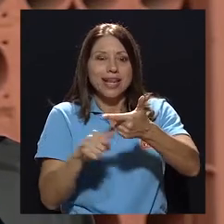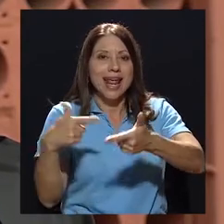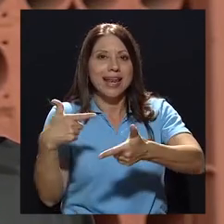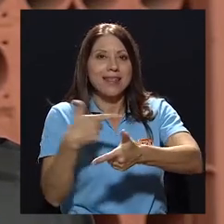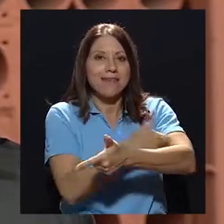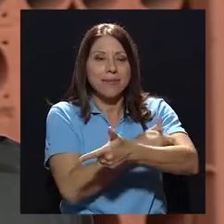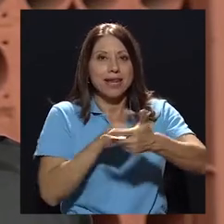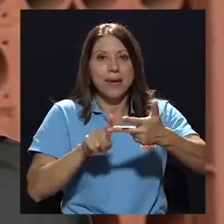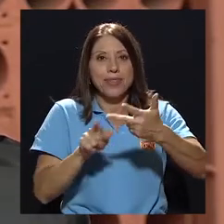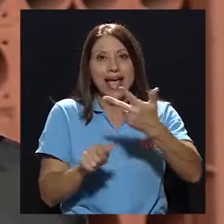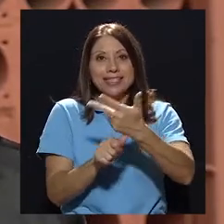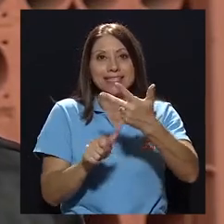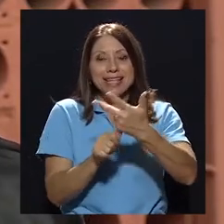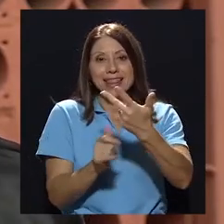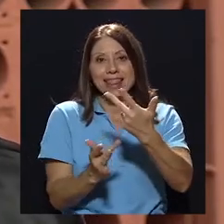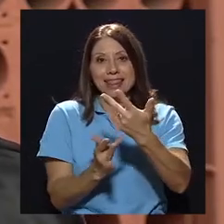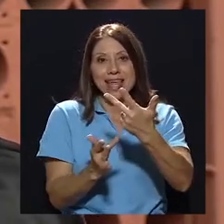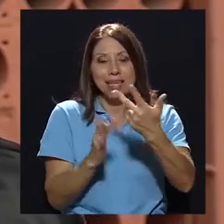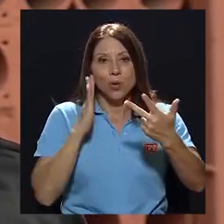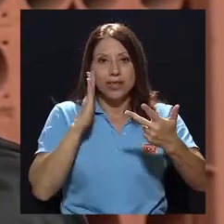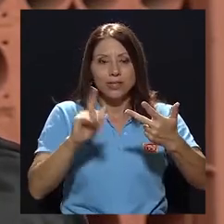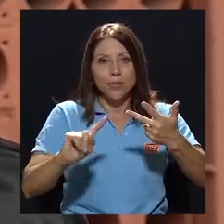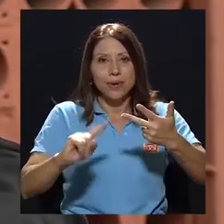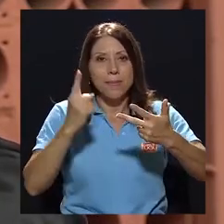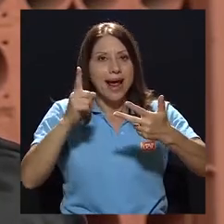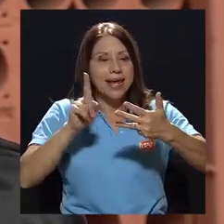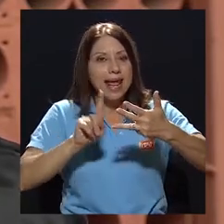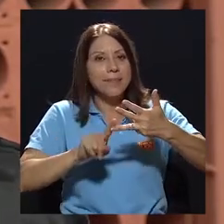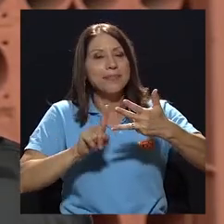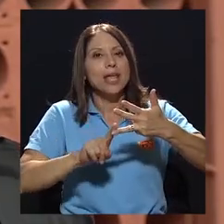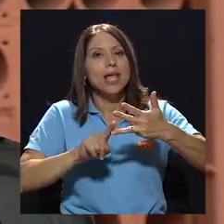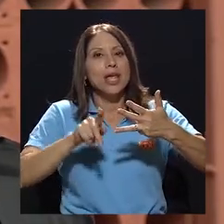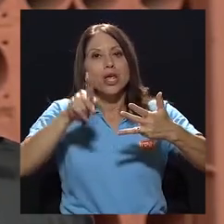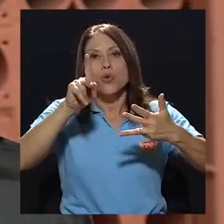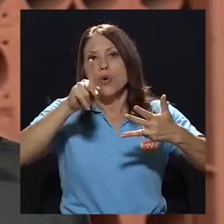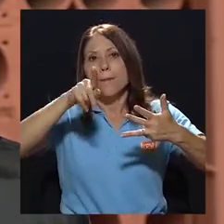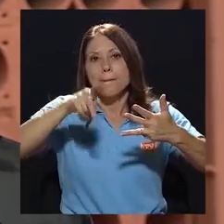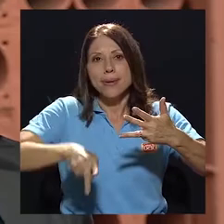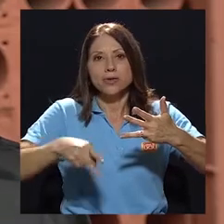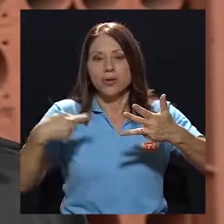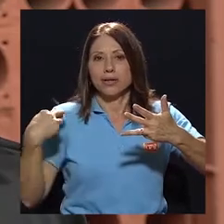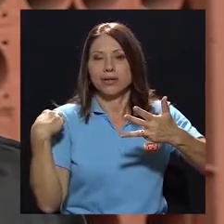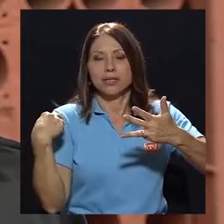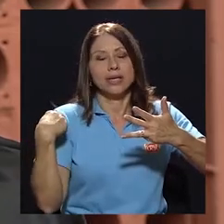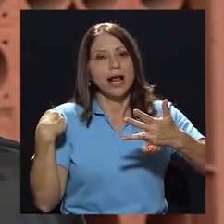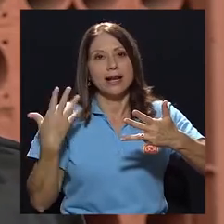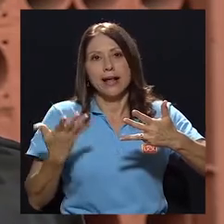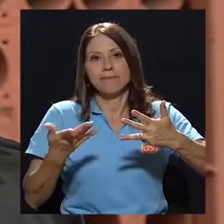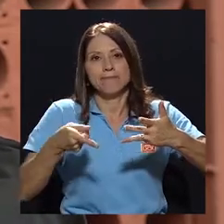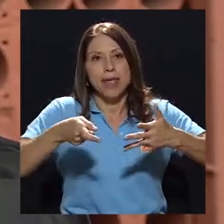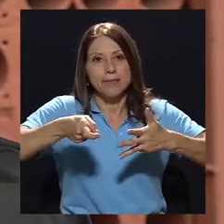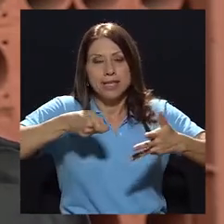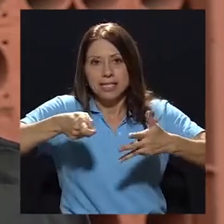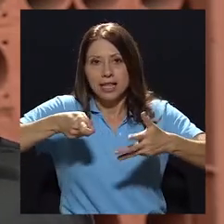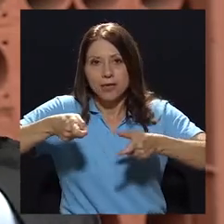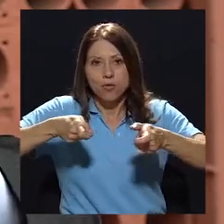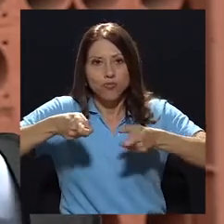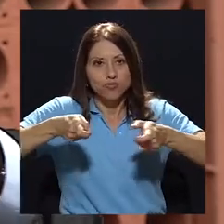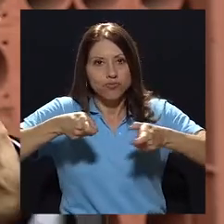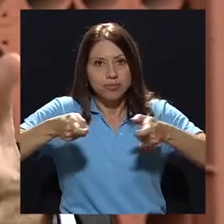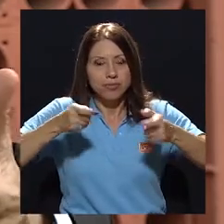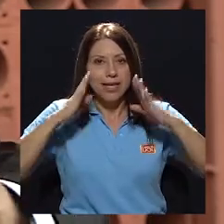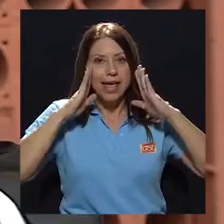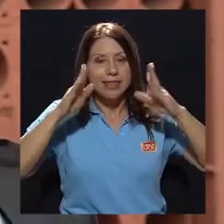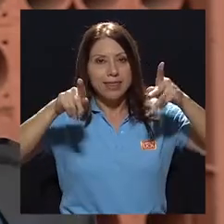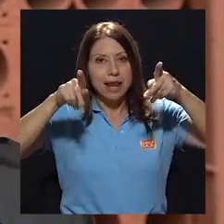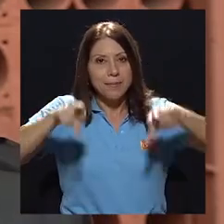un asistente técnico en atención primaria y una persona, digamos, que se encarga del tema administrativo, digamos,